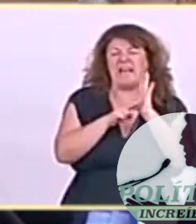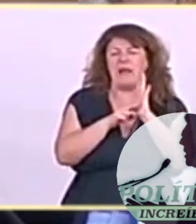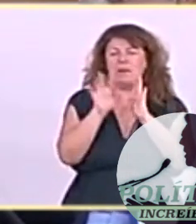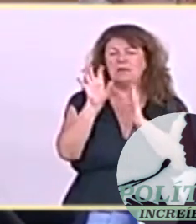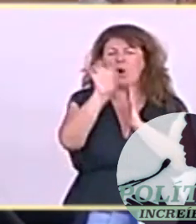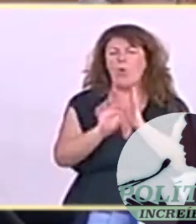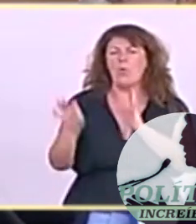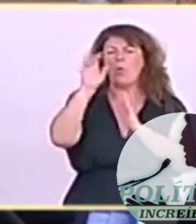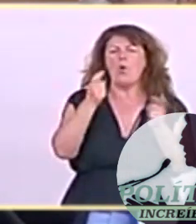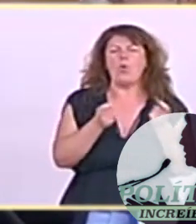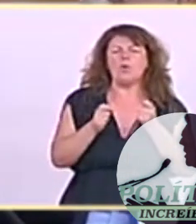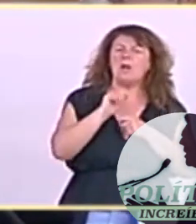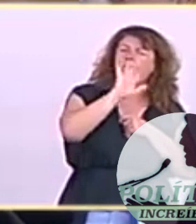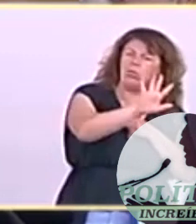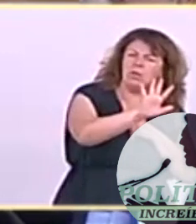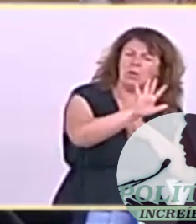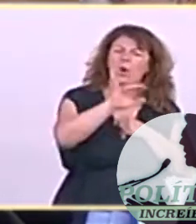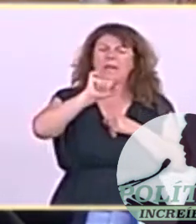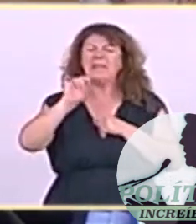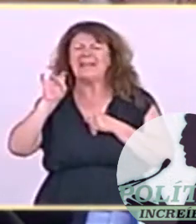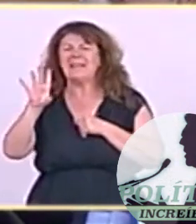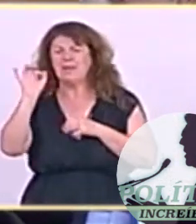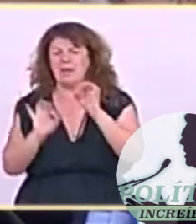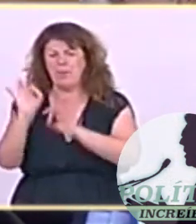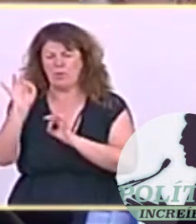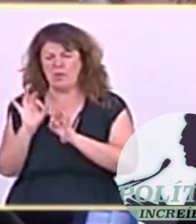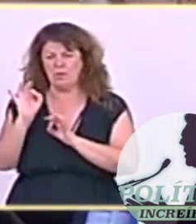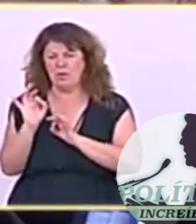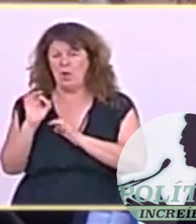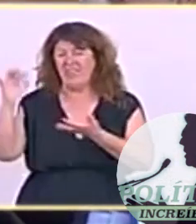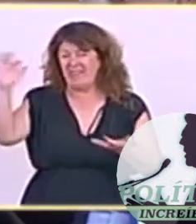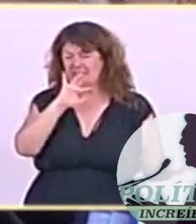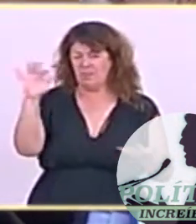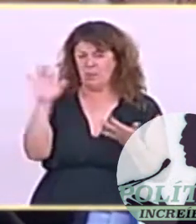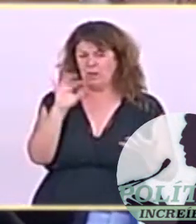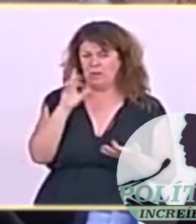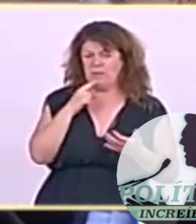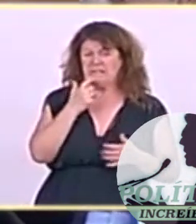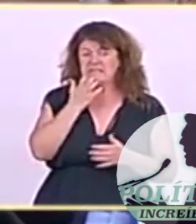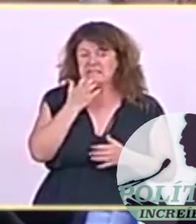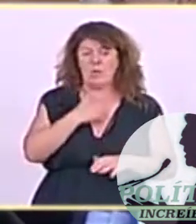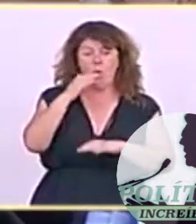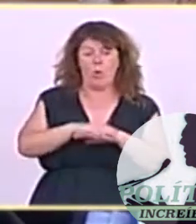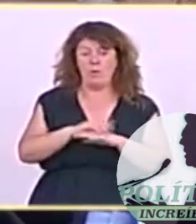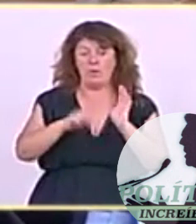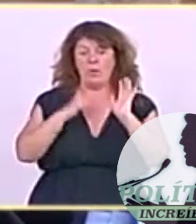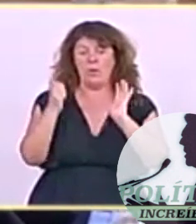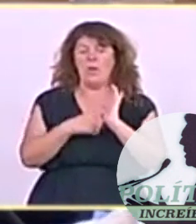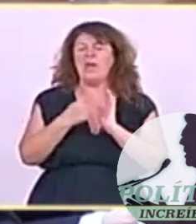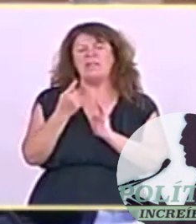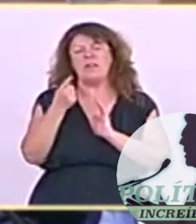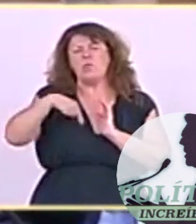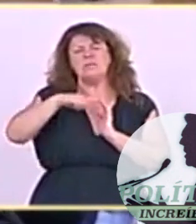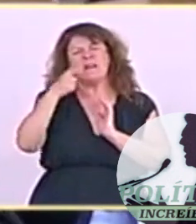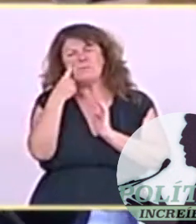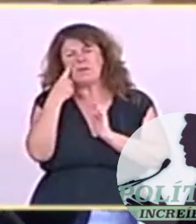% de las importaciones, y lo cumplimos plenamente a través de nuestra inspección pesquera, pero hay, evidentemente, más cosas que se